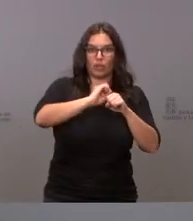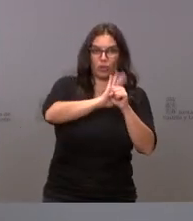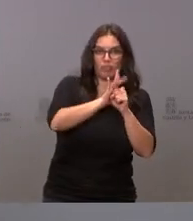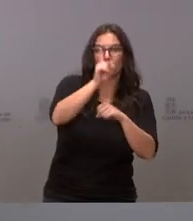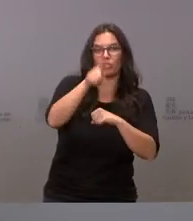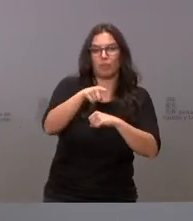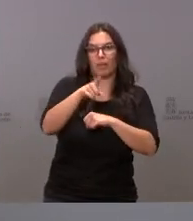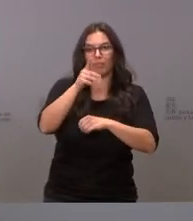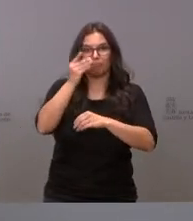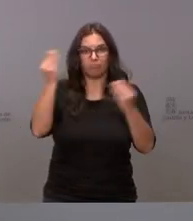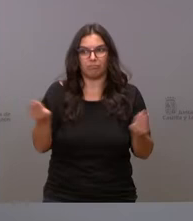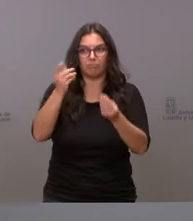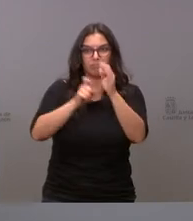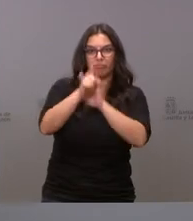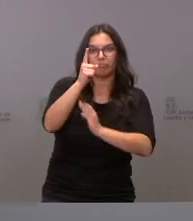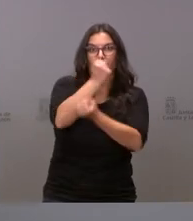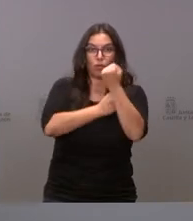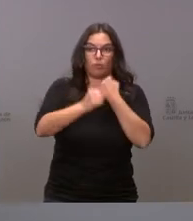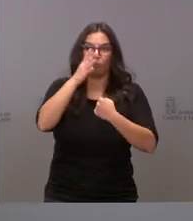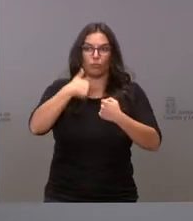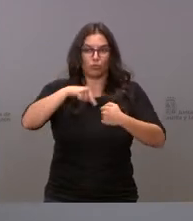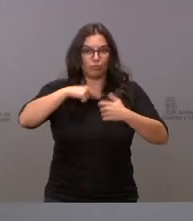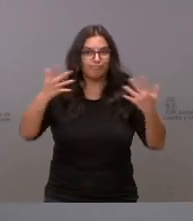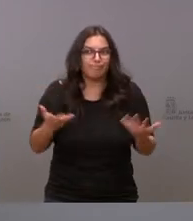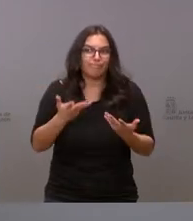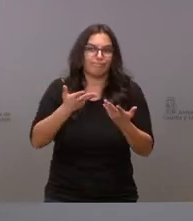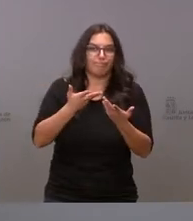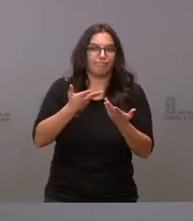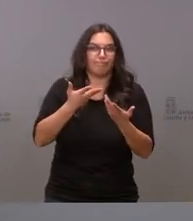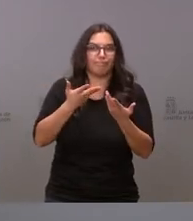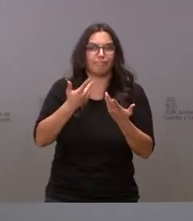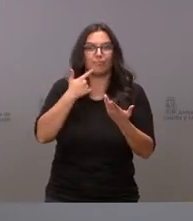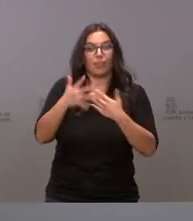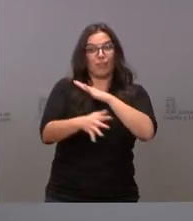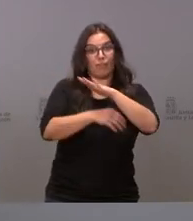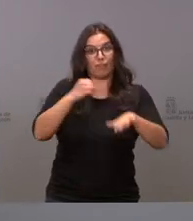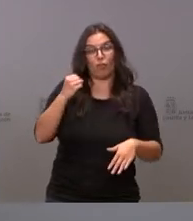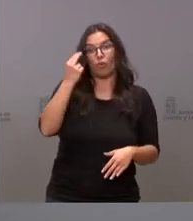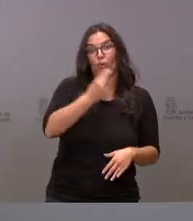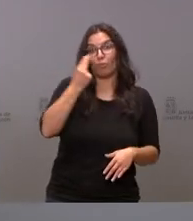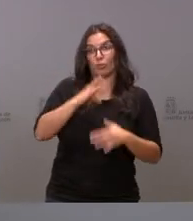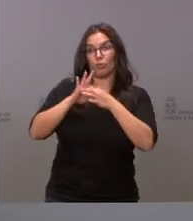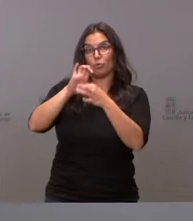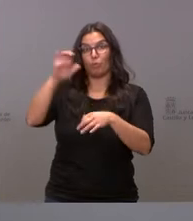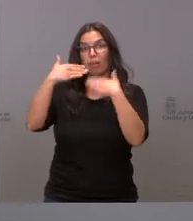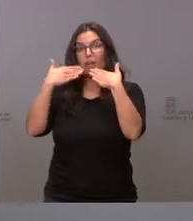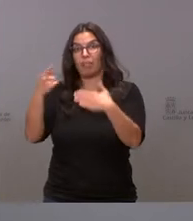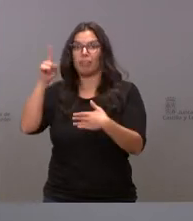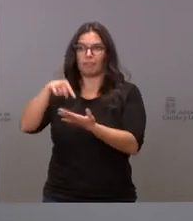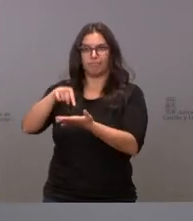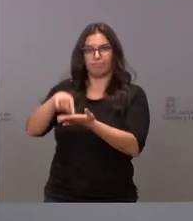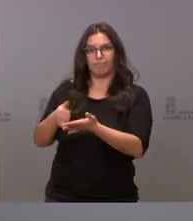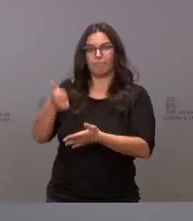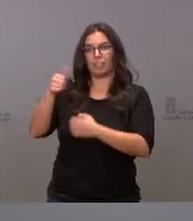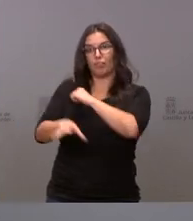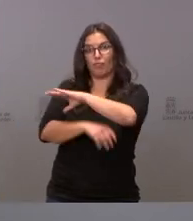recuperación y es lo que nos ha animado pues a agradecer estos fondos del compromiso de la Unión Europea y a seguir reclamando ese fondo